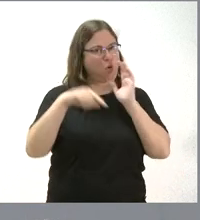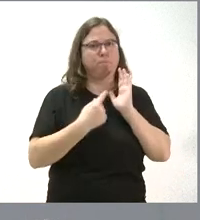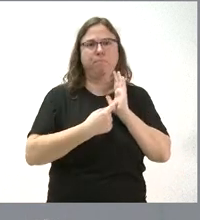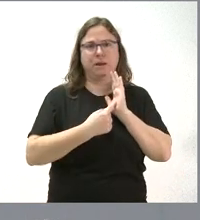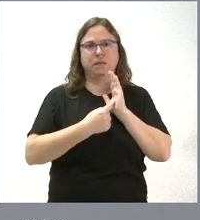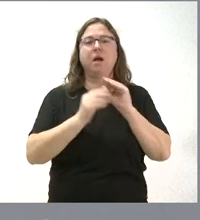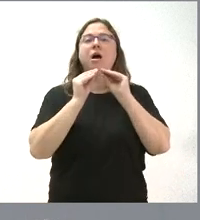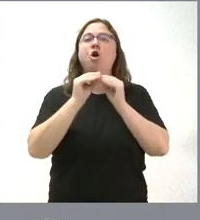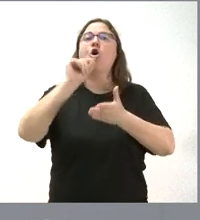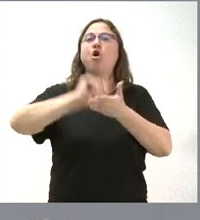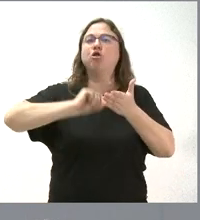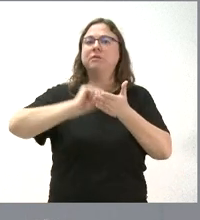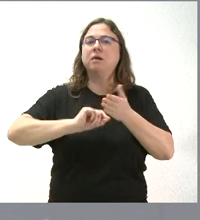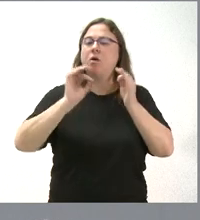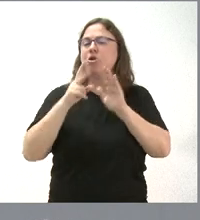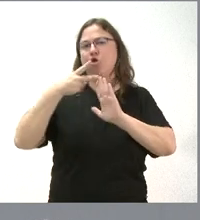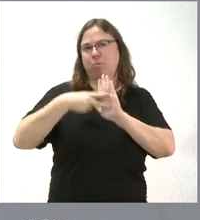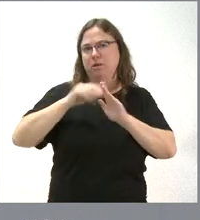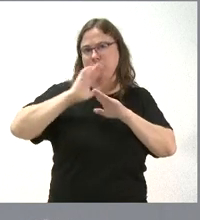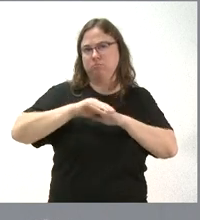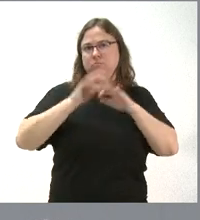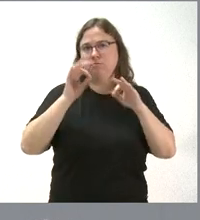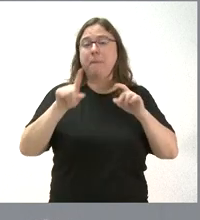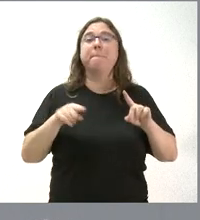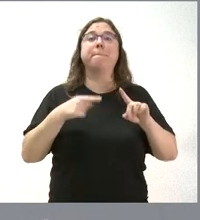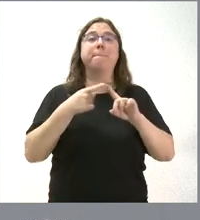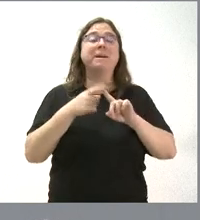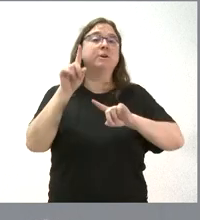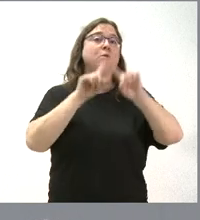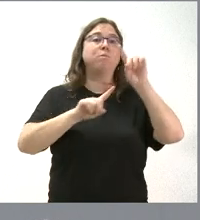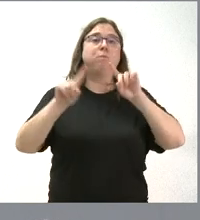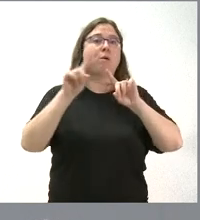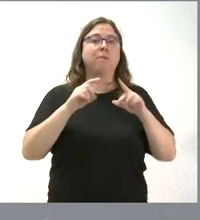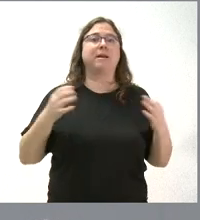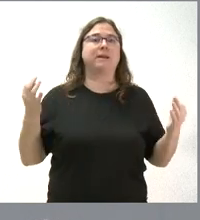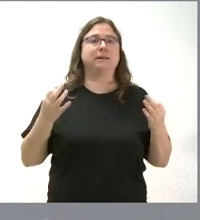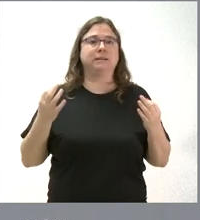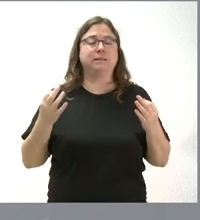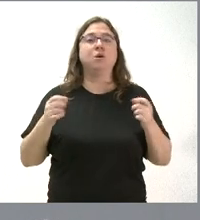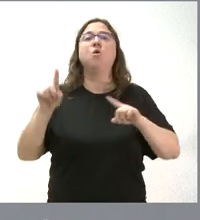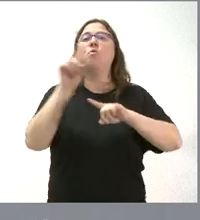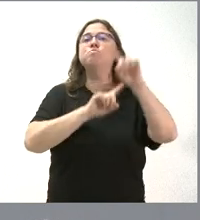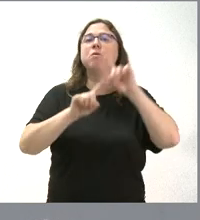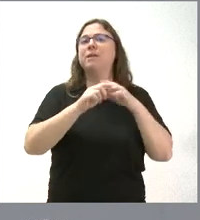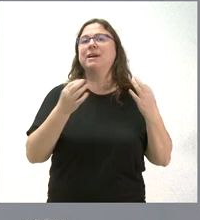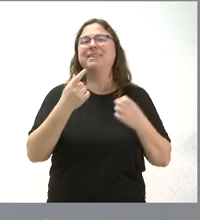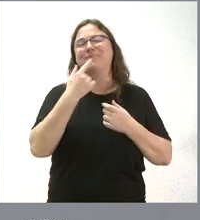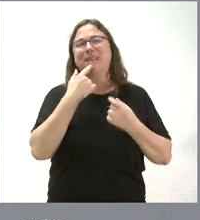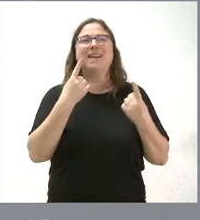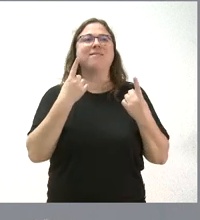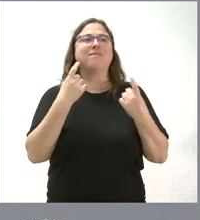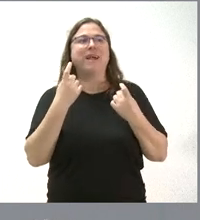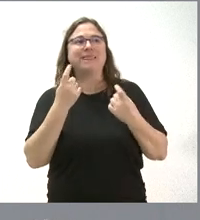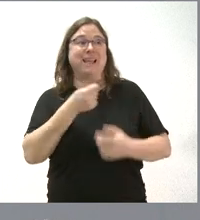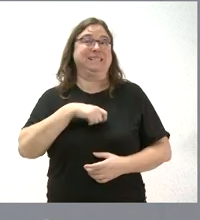que hacemos los contratos dentro de la normativa y que el problema que tenemos, y reitero, es la falta en toda